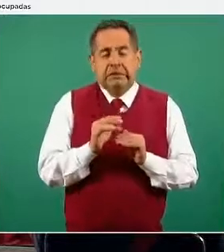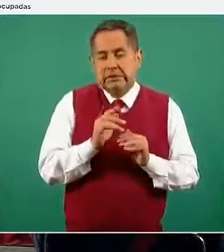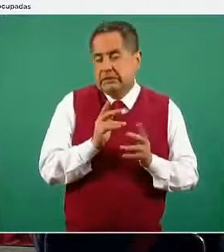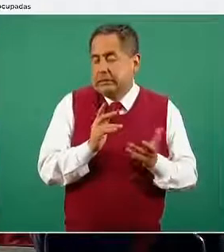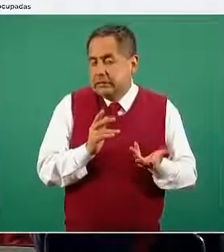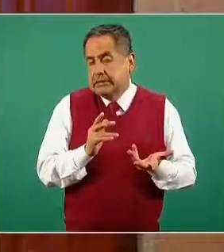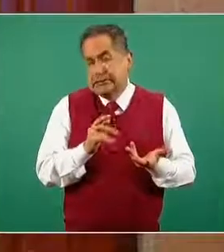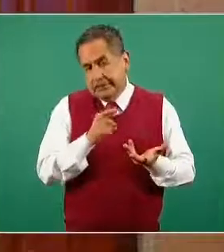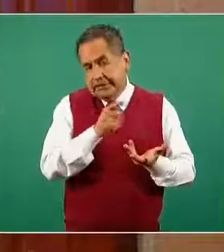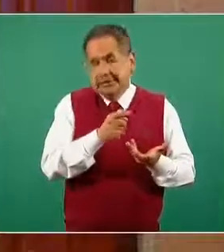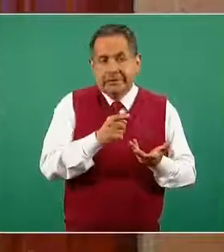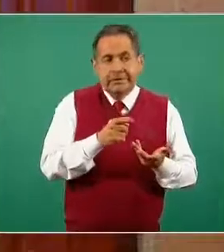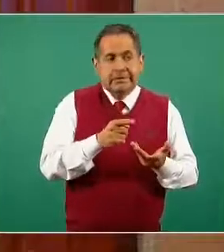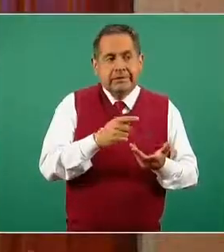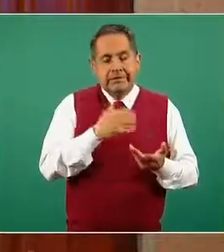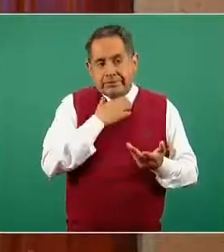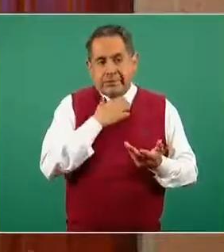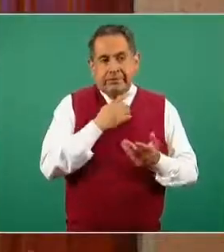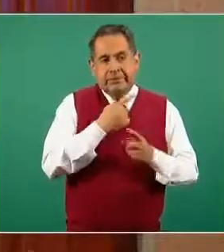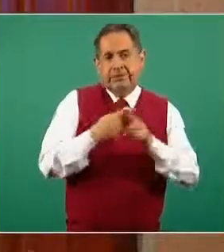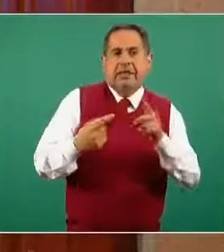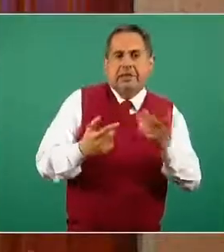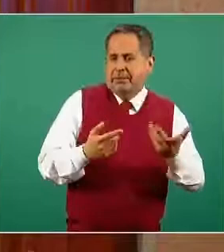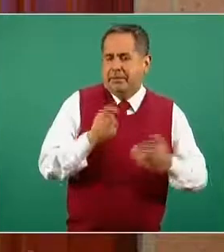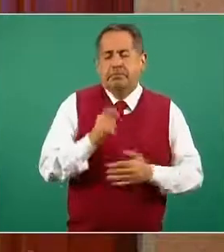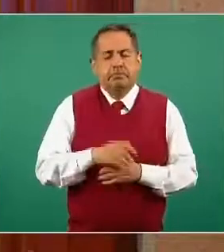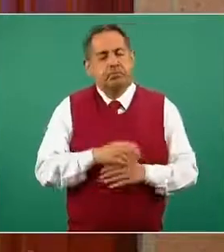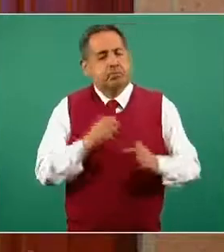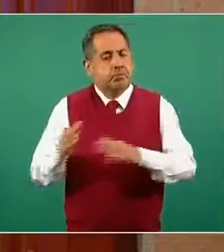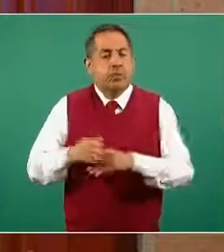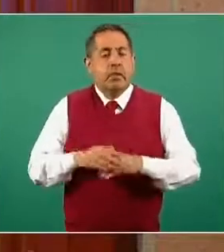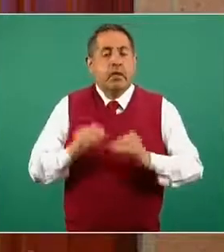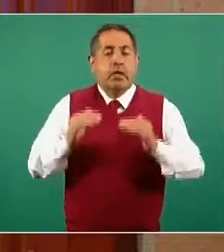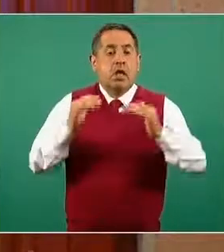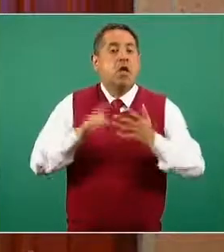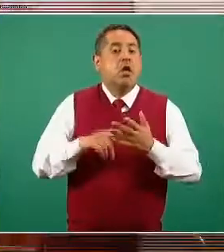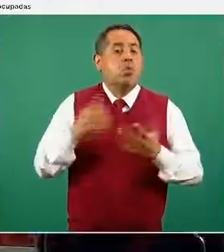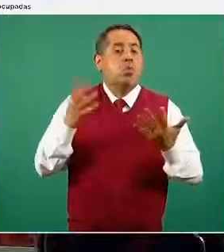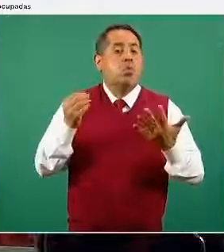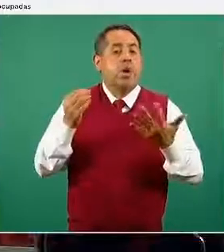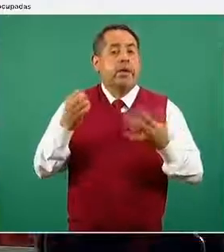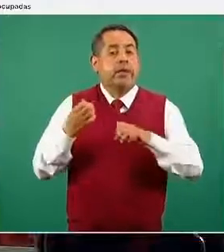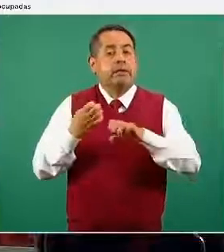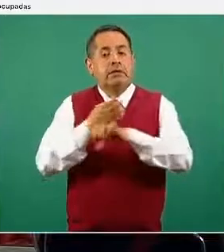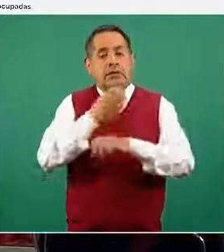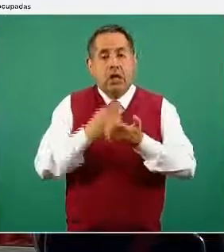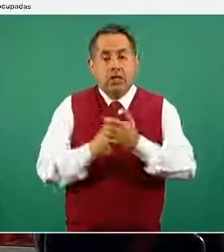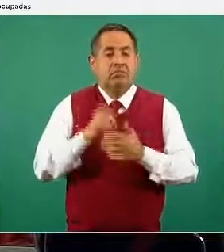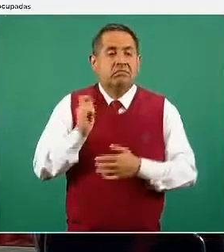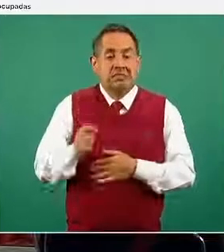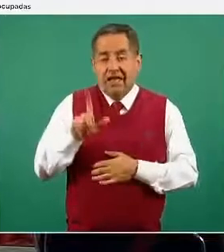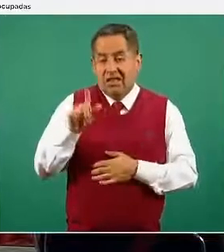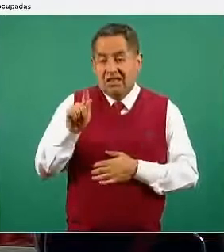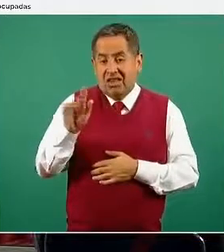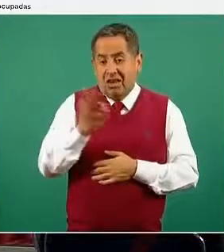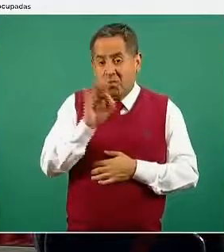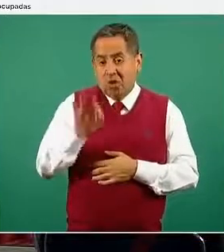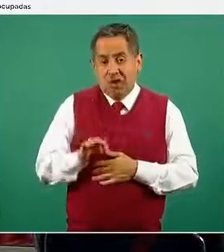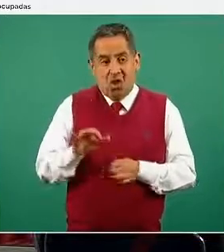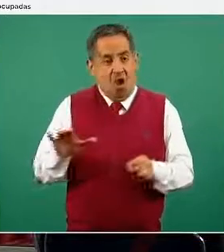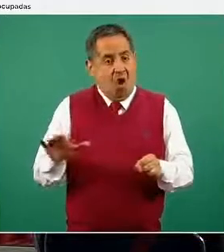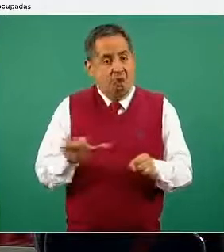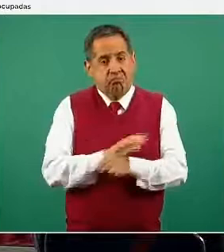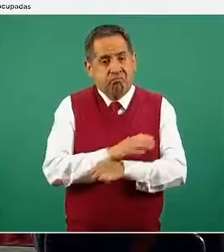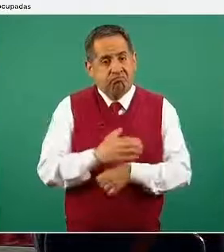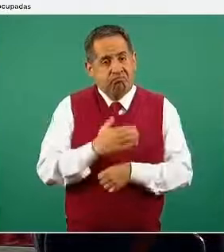entre el cincuenta y tres y el cincuenta. Y tenemos nueve entidades con más del setenta por ciento de ocupación,